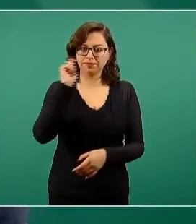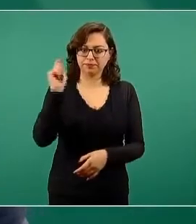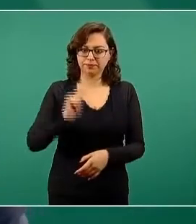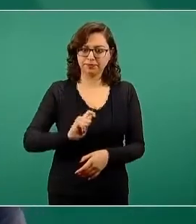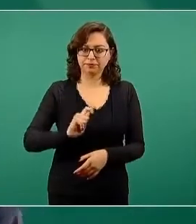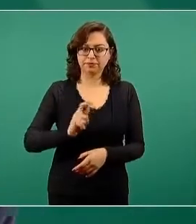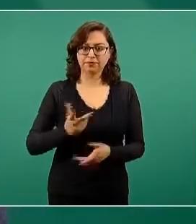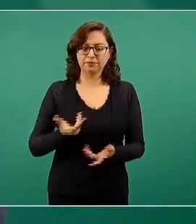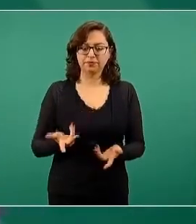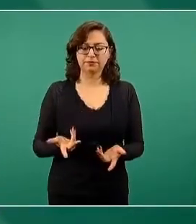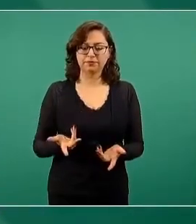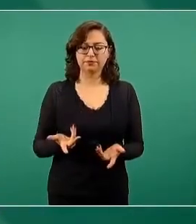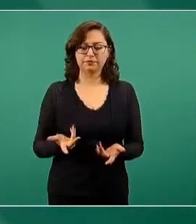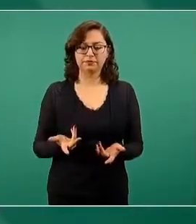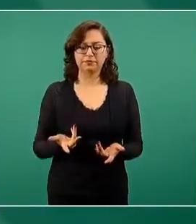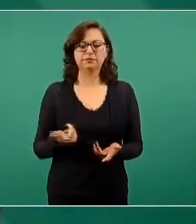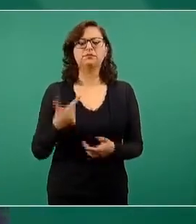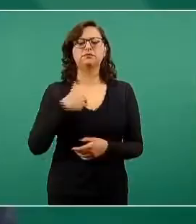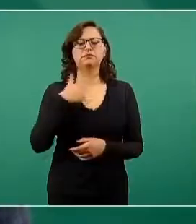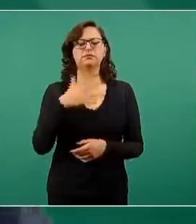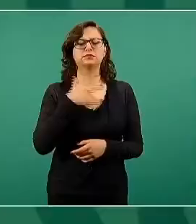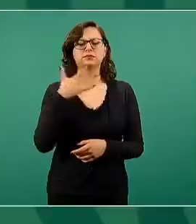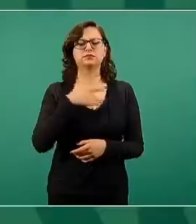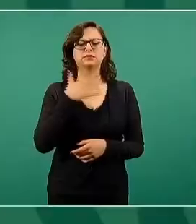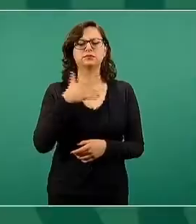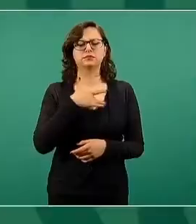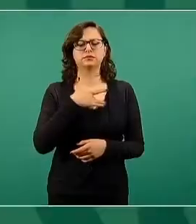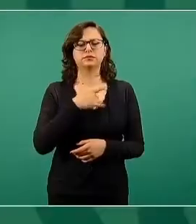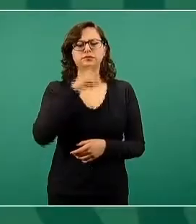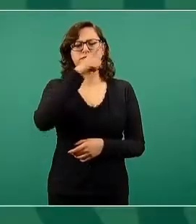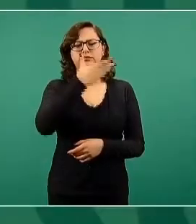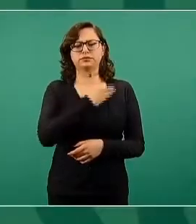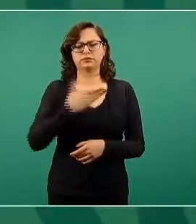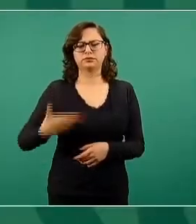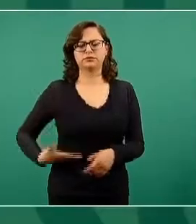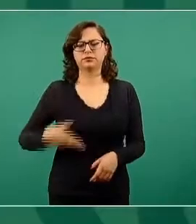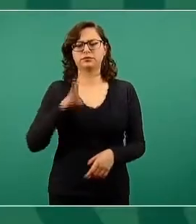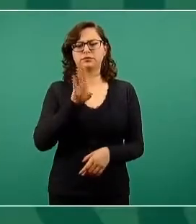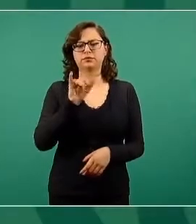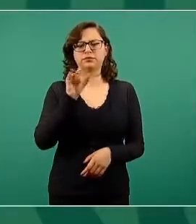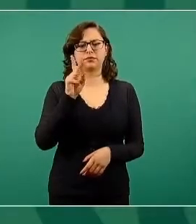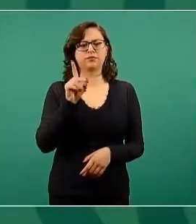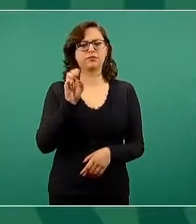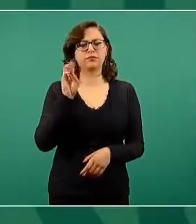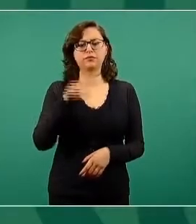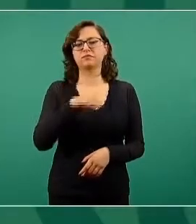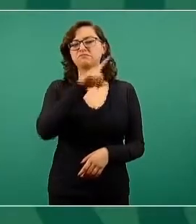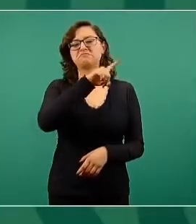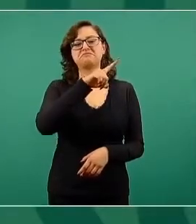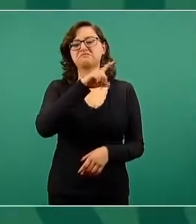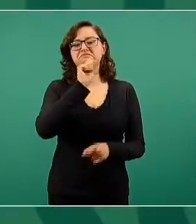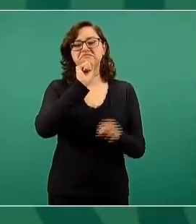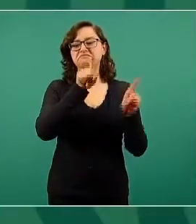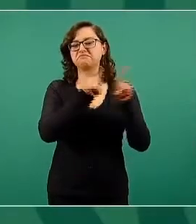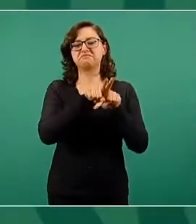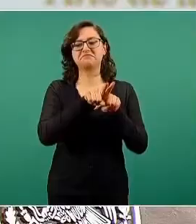Entonces, yo estoy seguro que el presidente Biden ni sabe